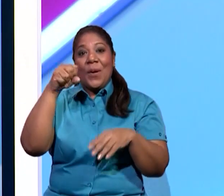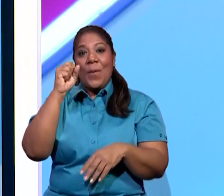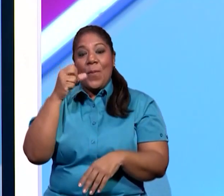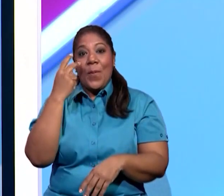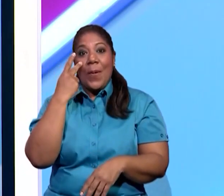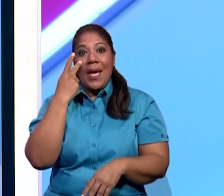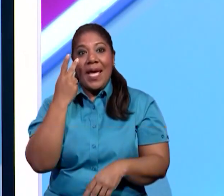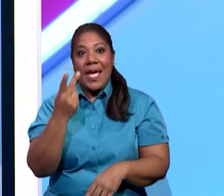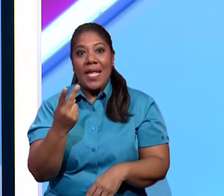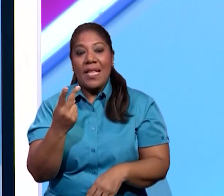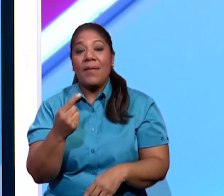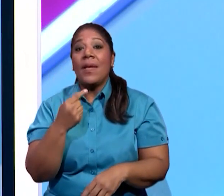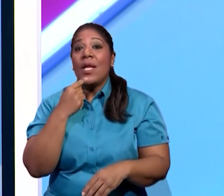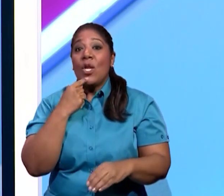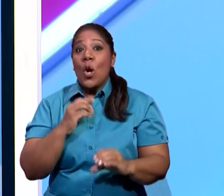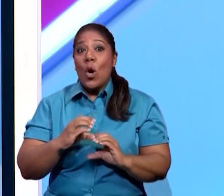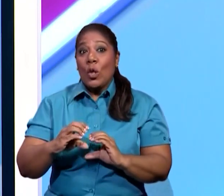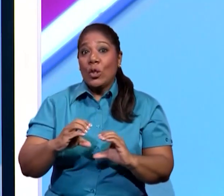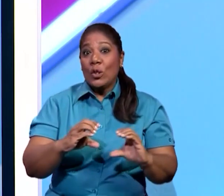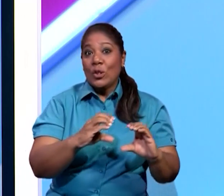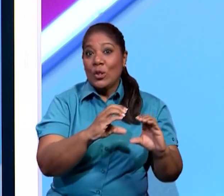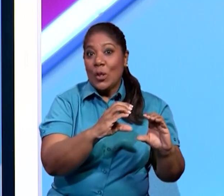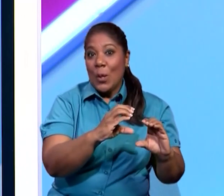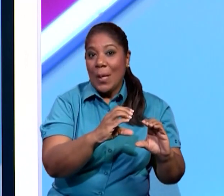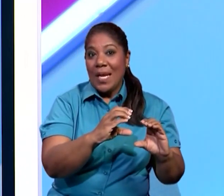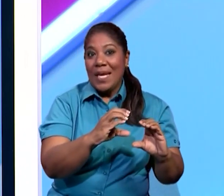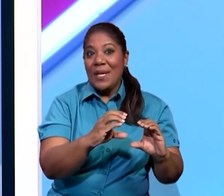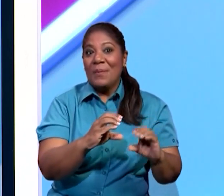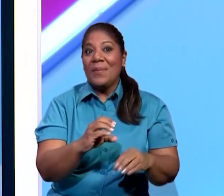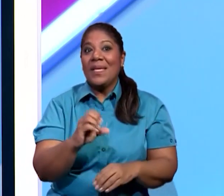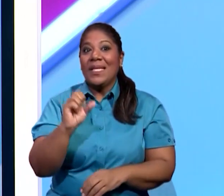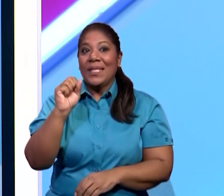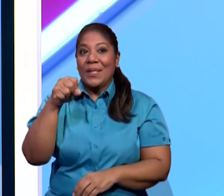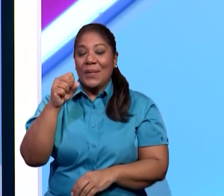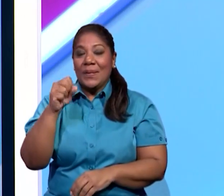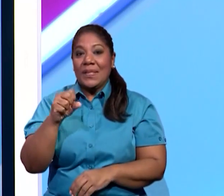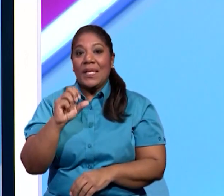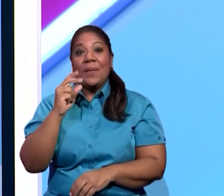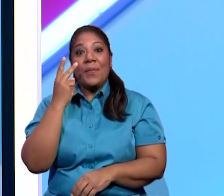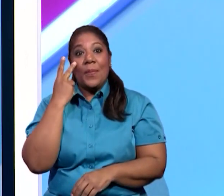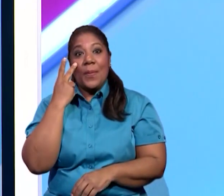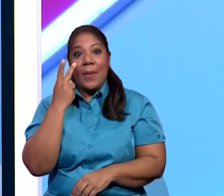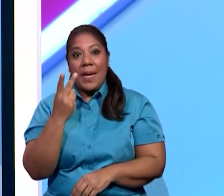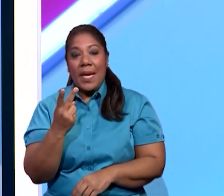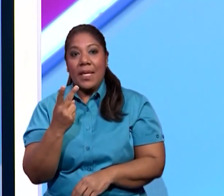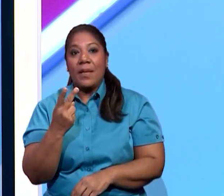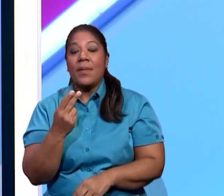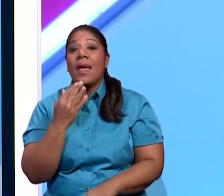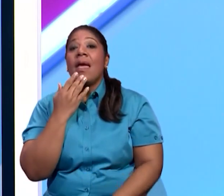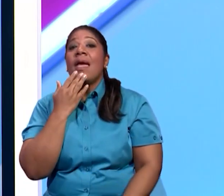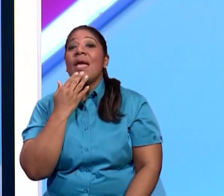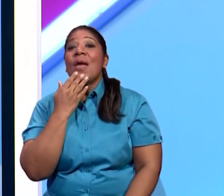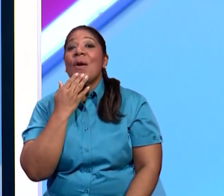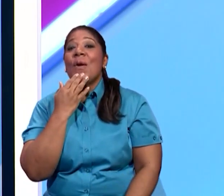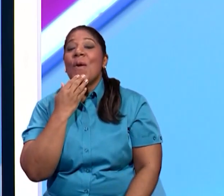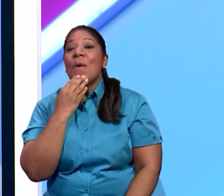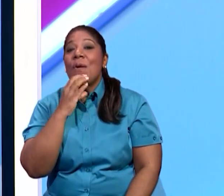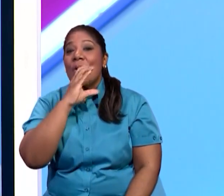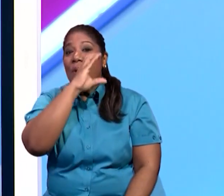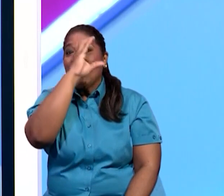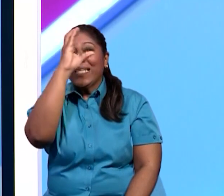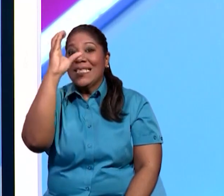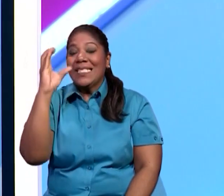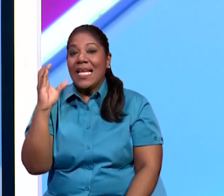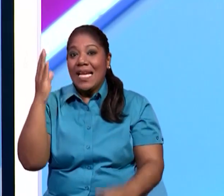están los corregimientos. Aquí observamos en Celestito, Omar